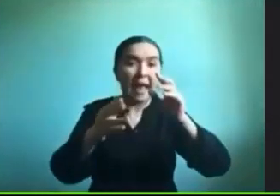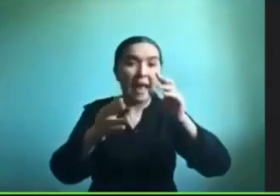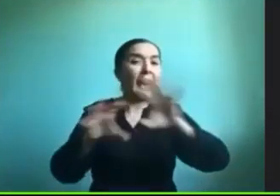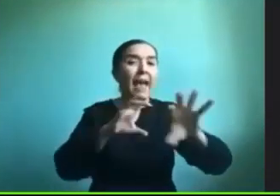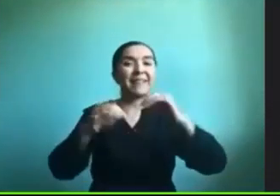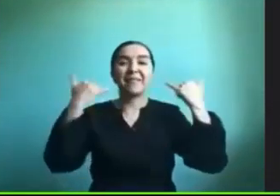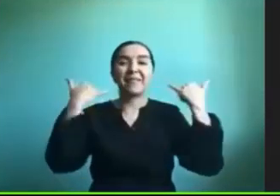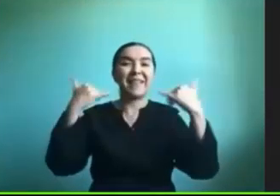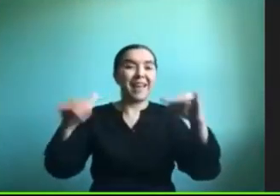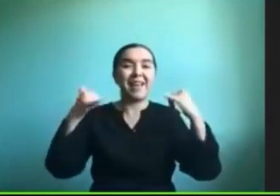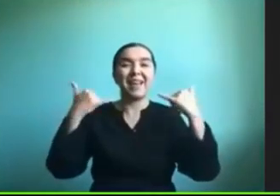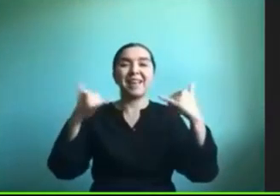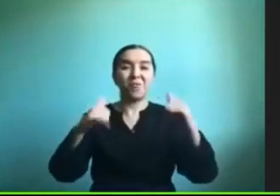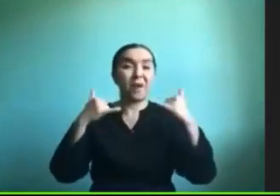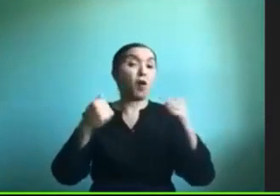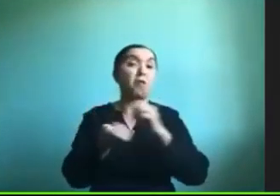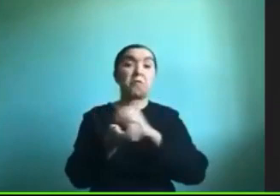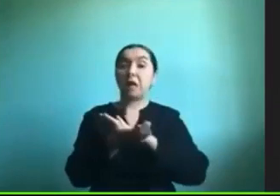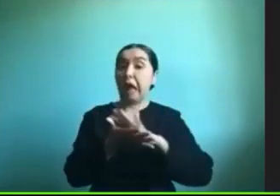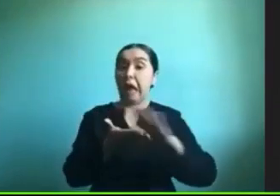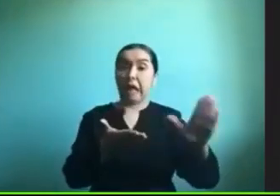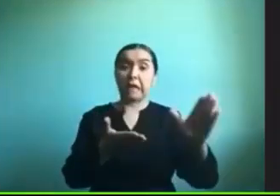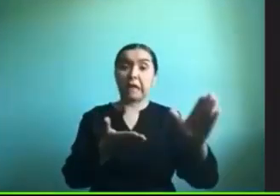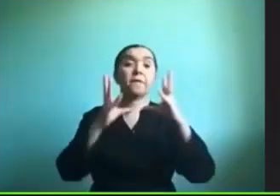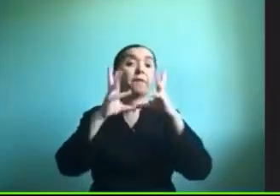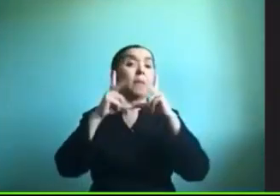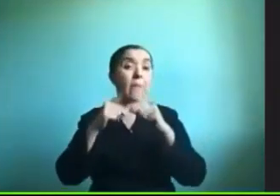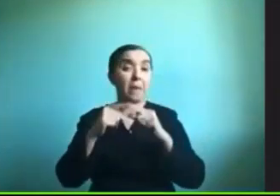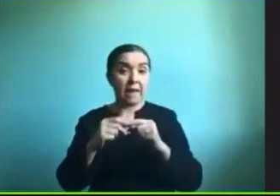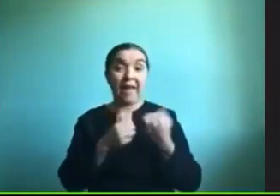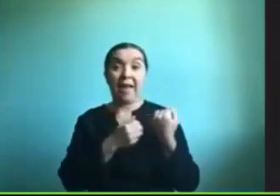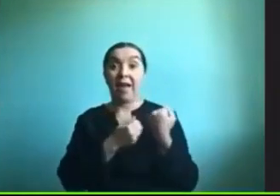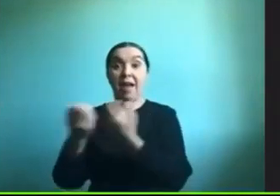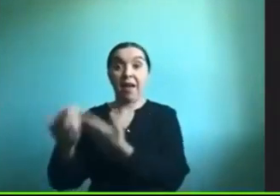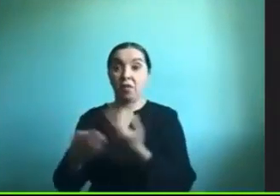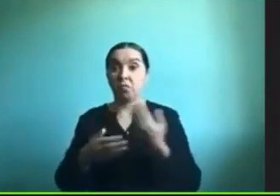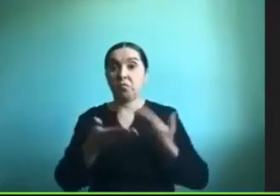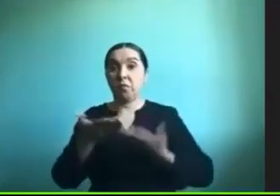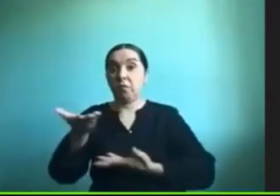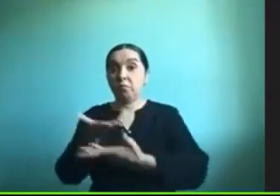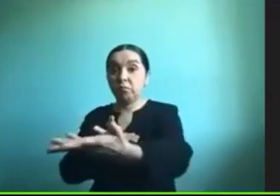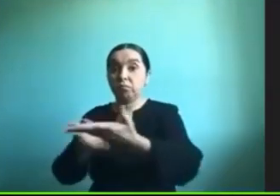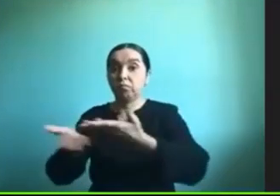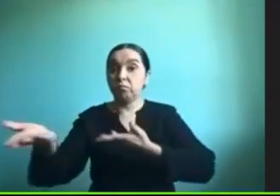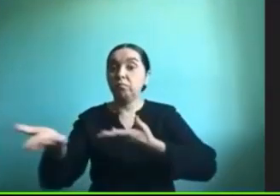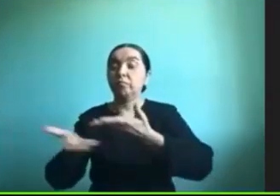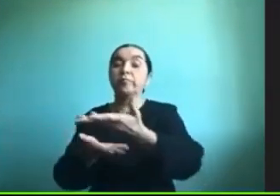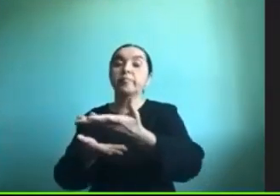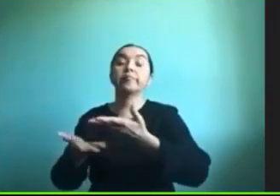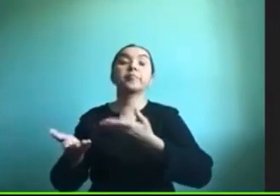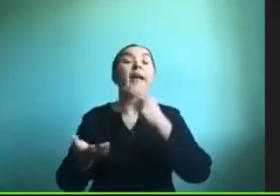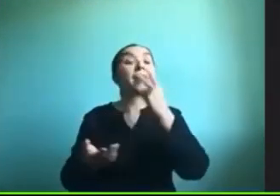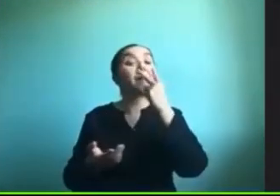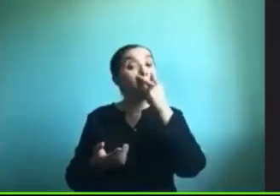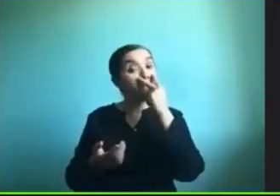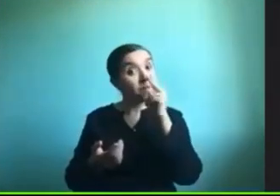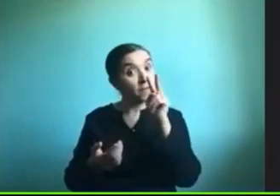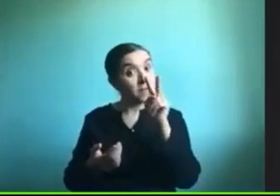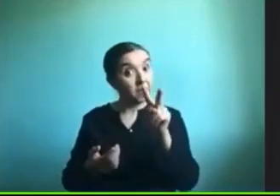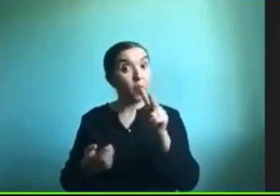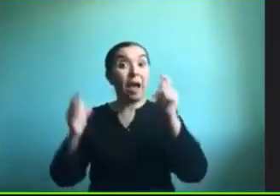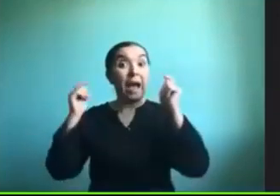gratuitas y los familiares fueron los mediadores y vimos que aparte de las habilidades cognitivas que